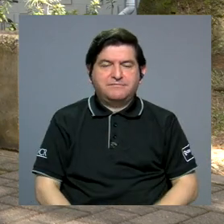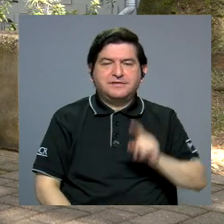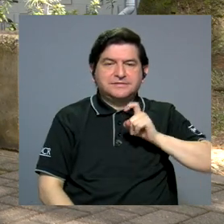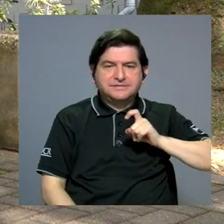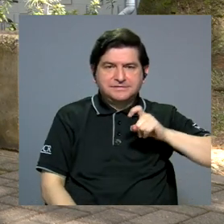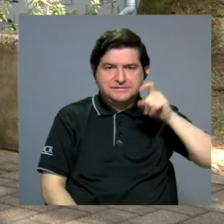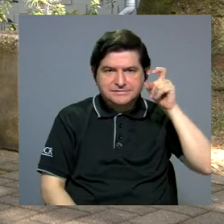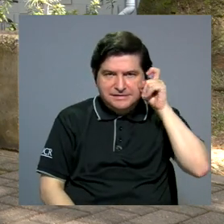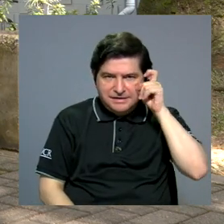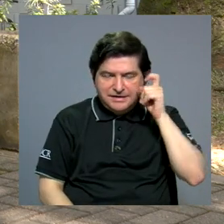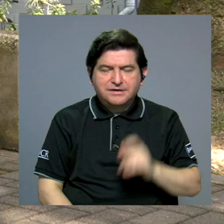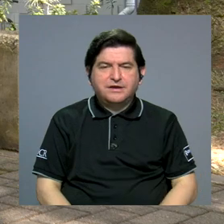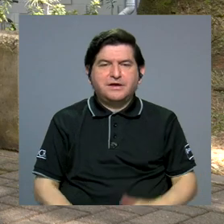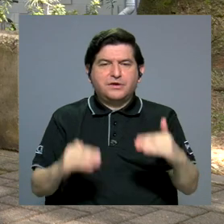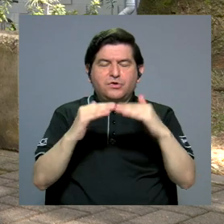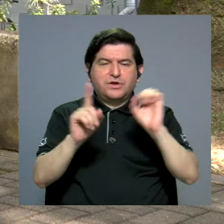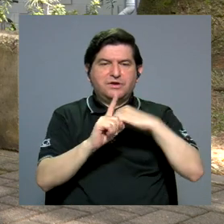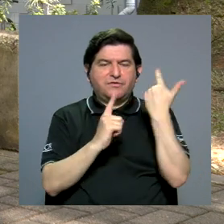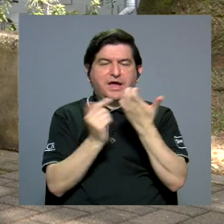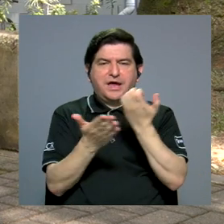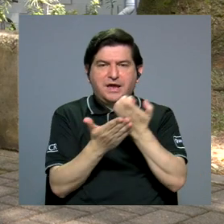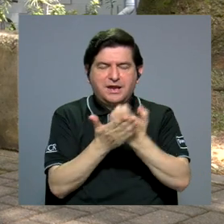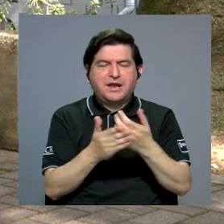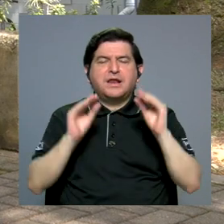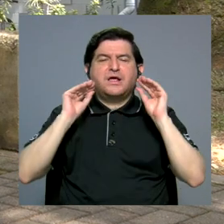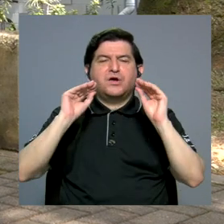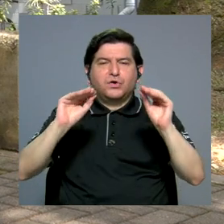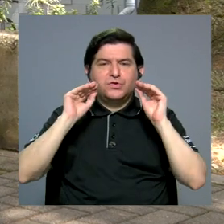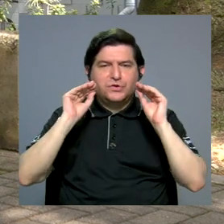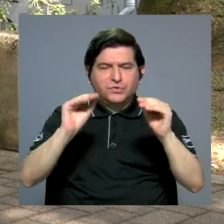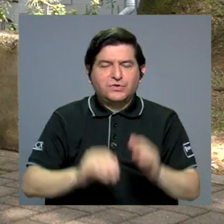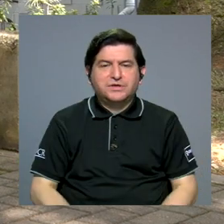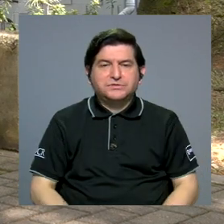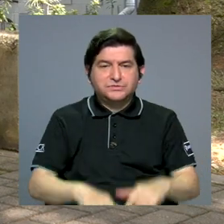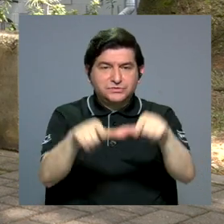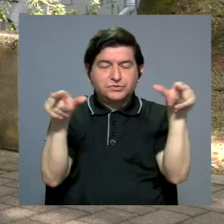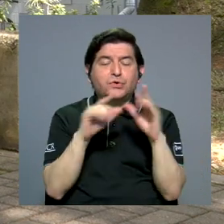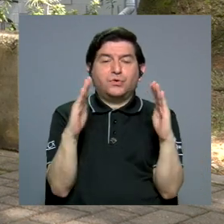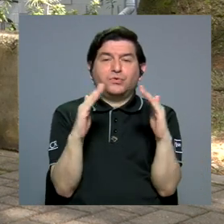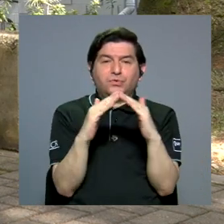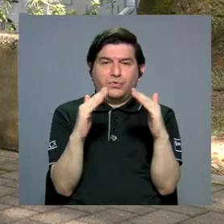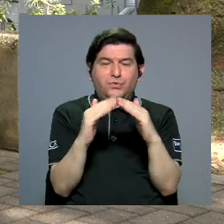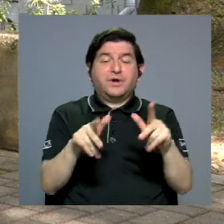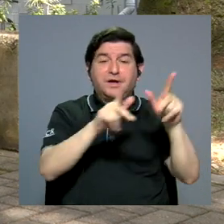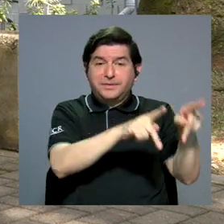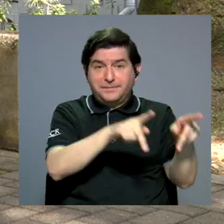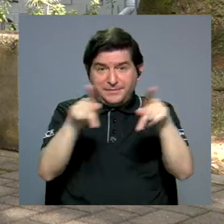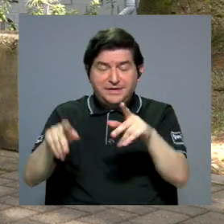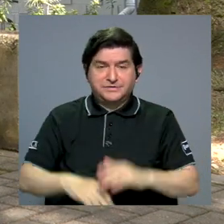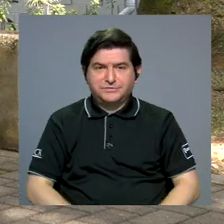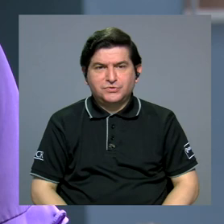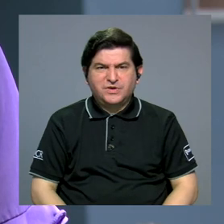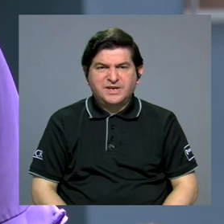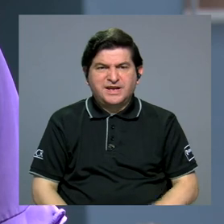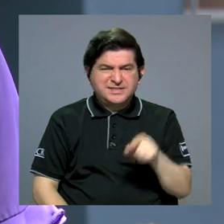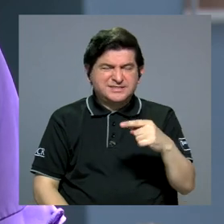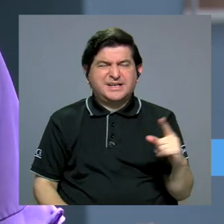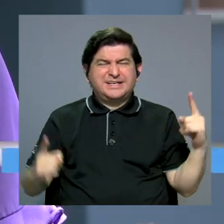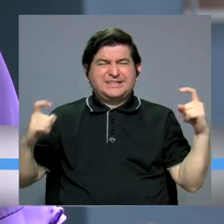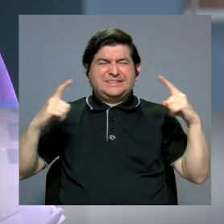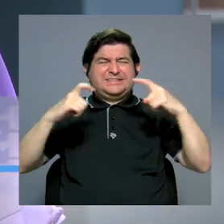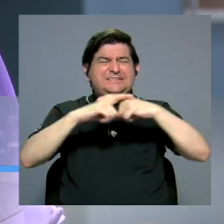como el sexo, el nivel socioeconómico, el nivel educativo, el lugar de residencia de las personas, se